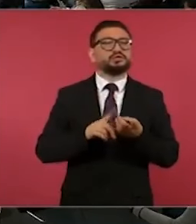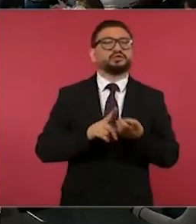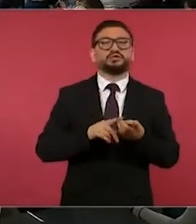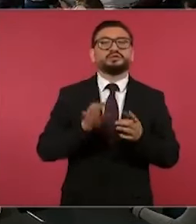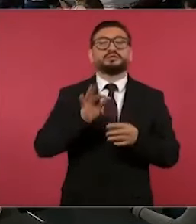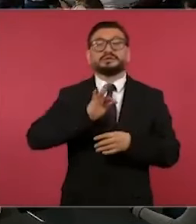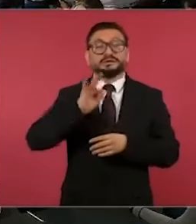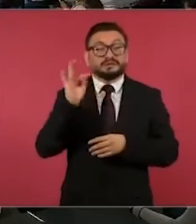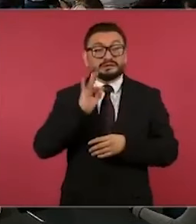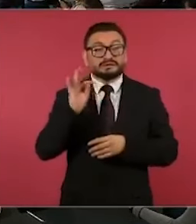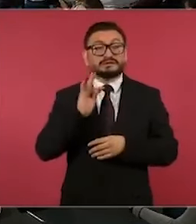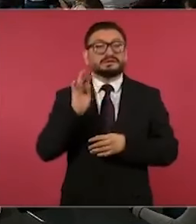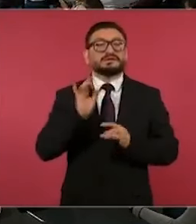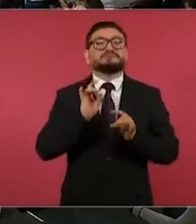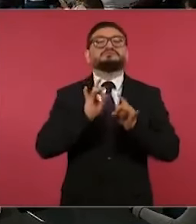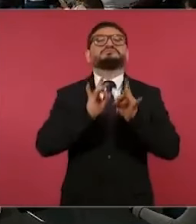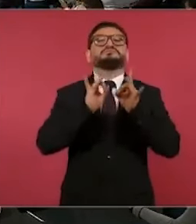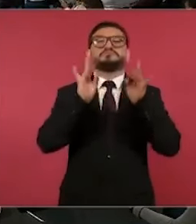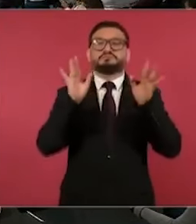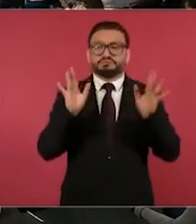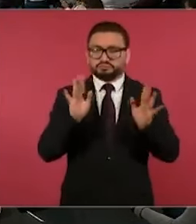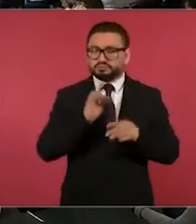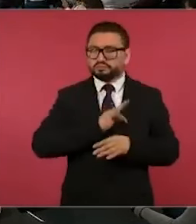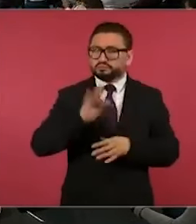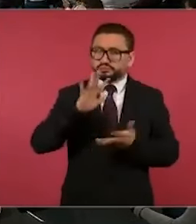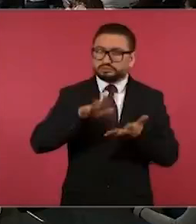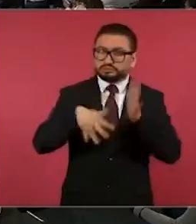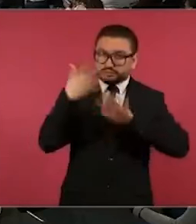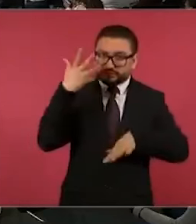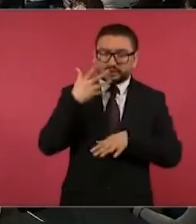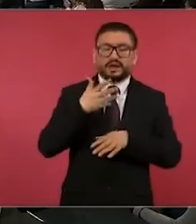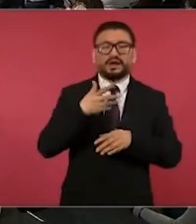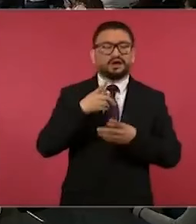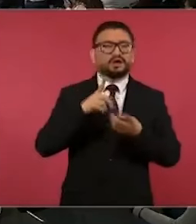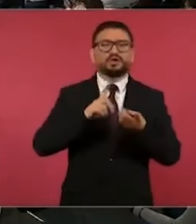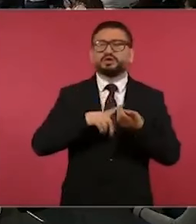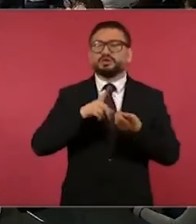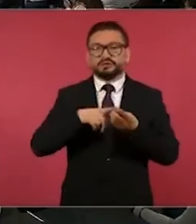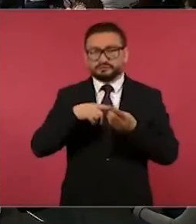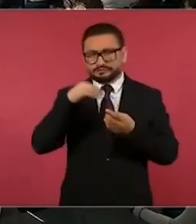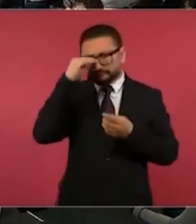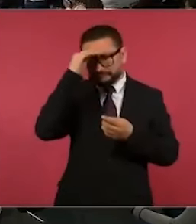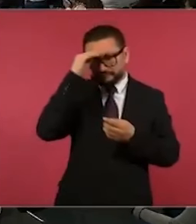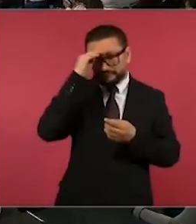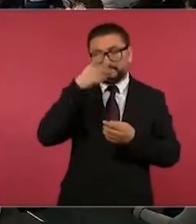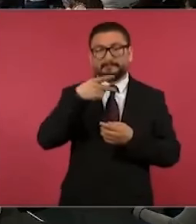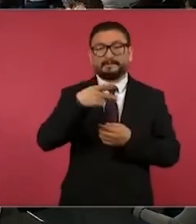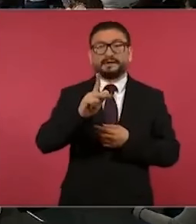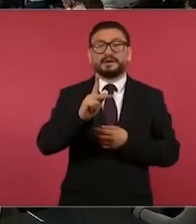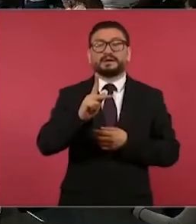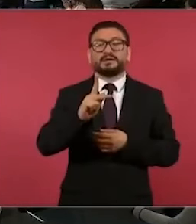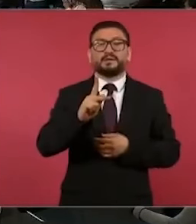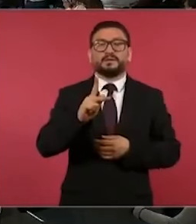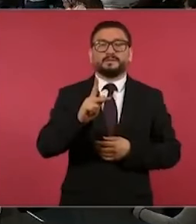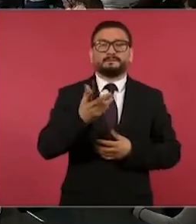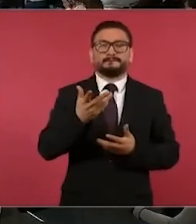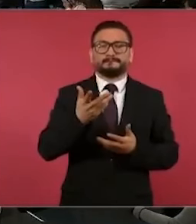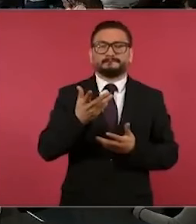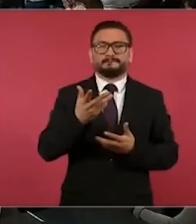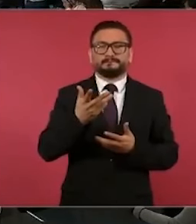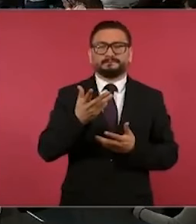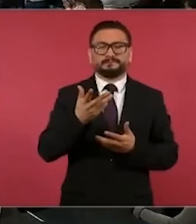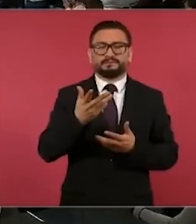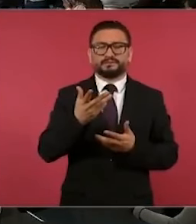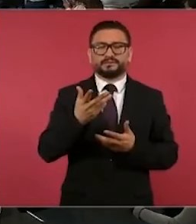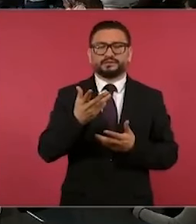hechos violentos, pero no se trata sólo